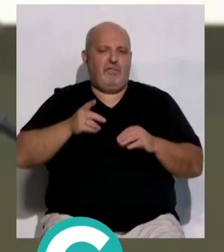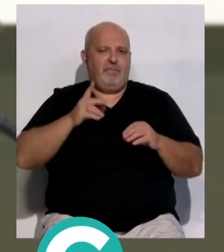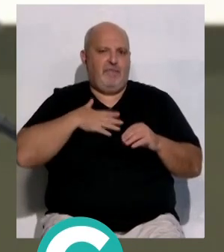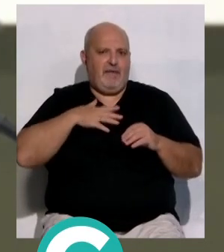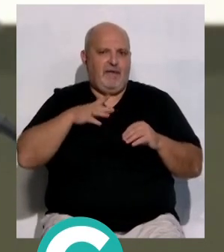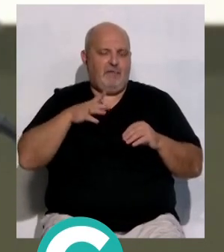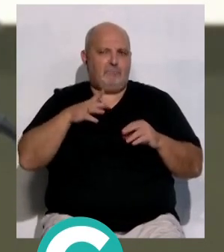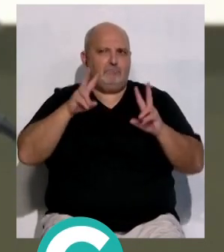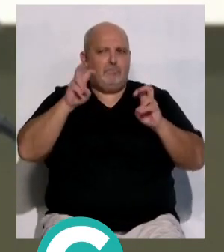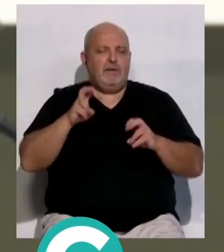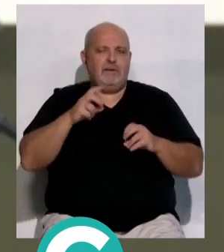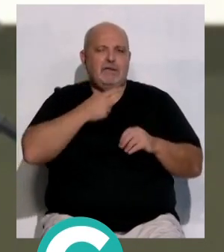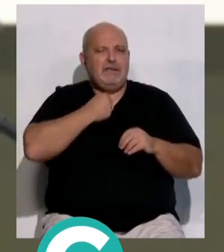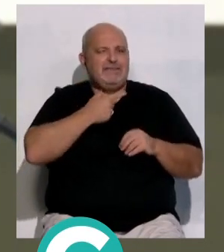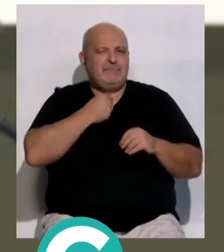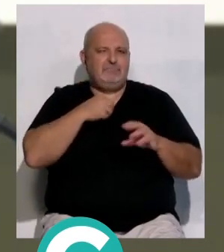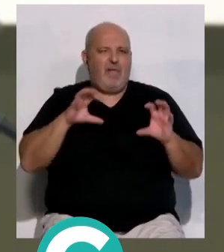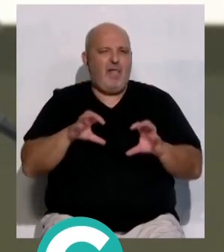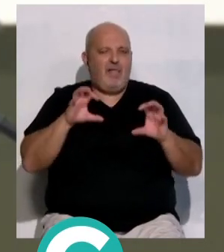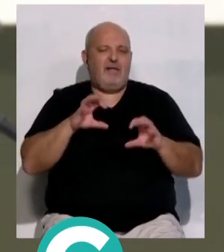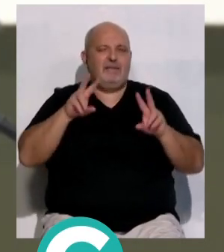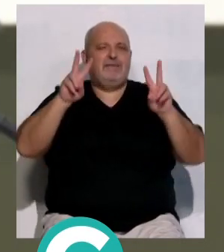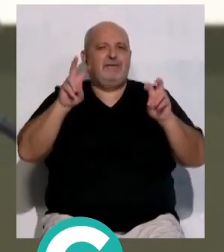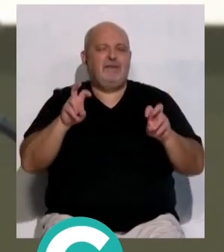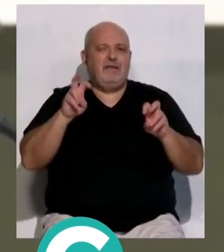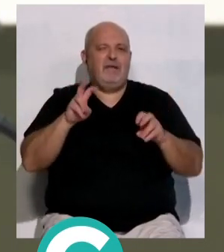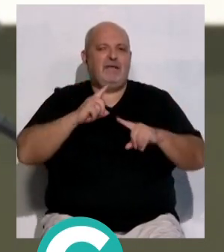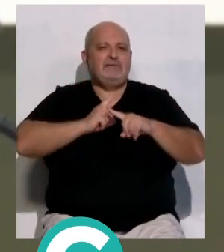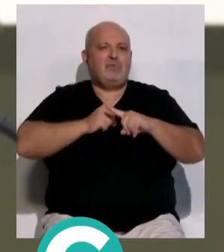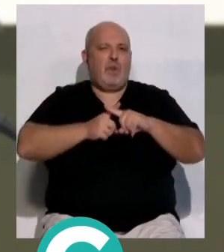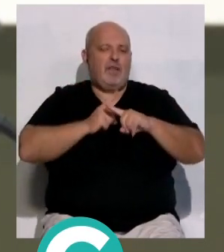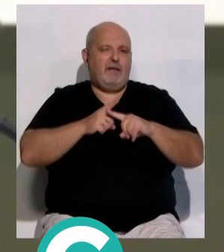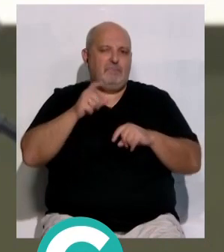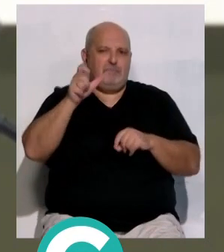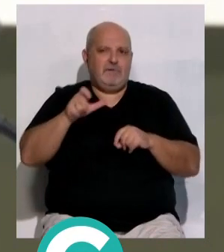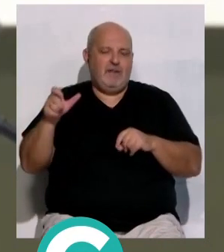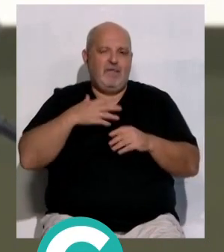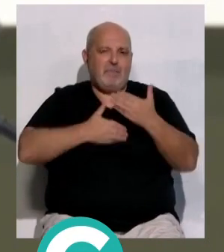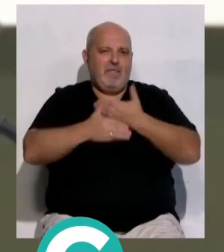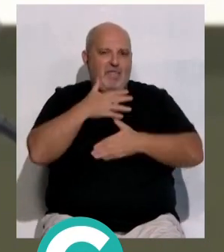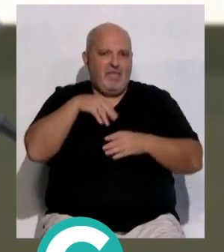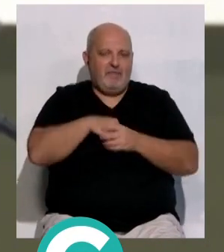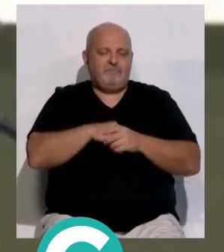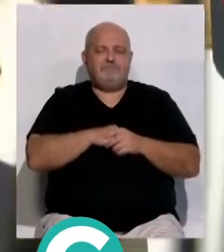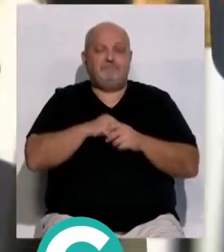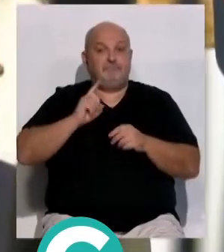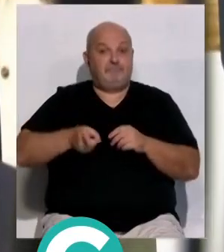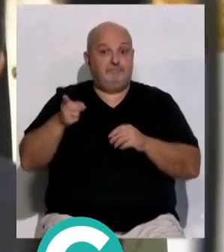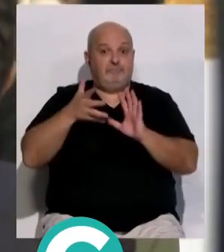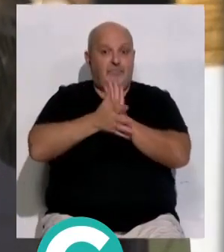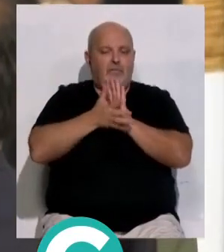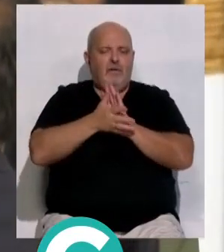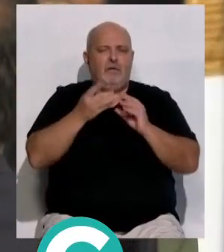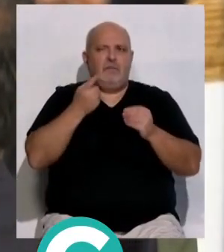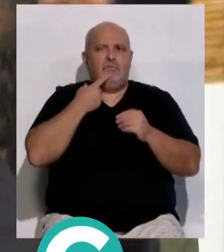escena que es una divertidísima obra que aborda la temática de la sexualidad de las personas con discapacidad La directora del festival